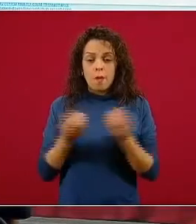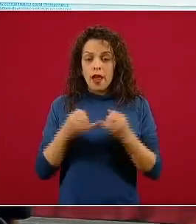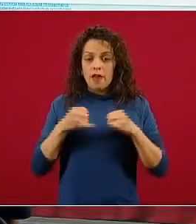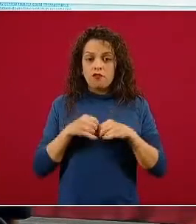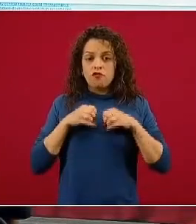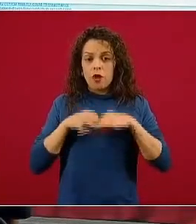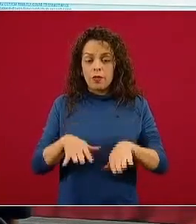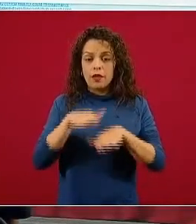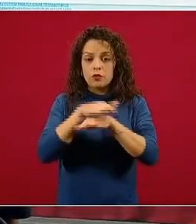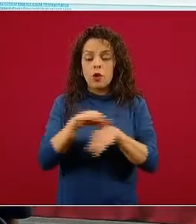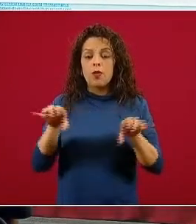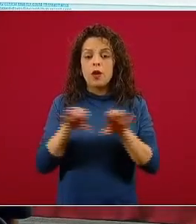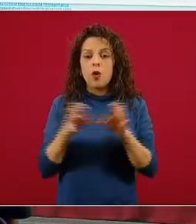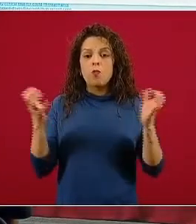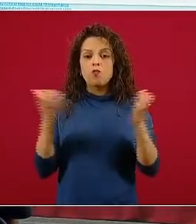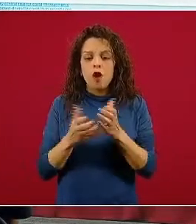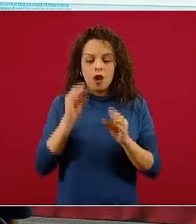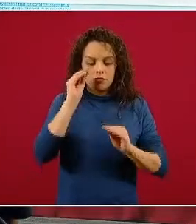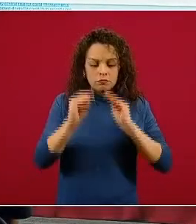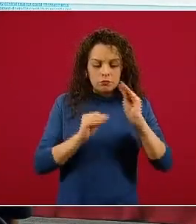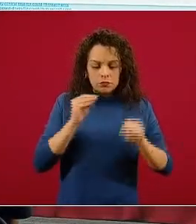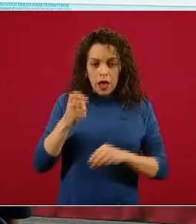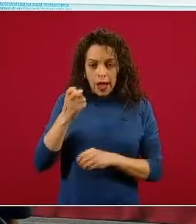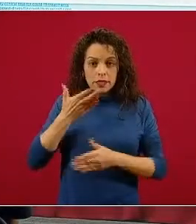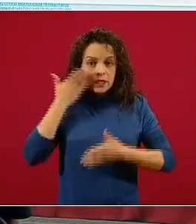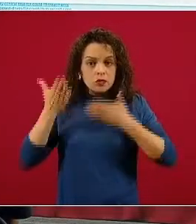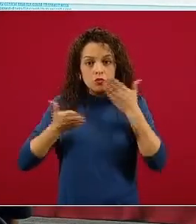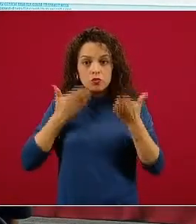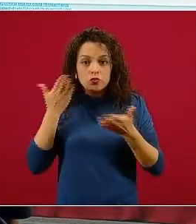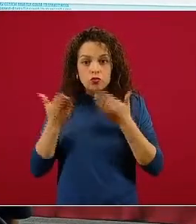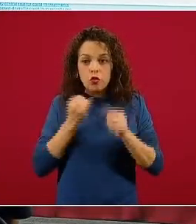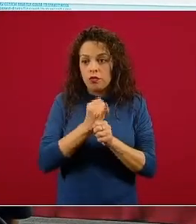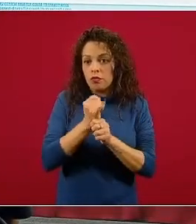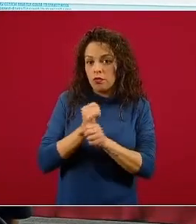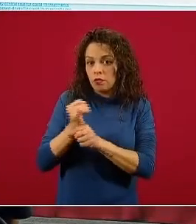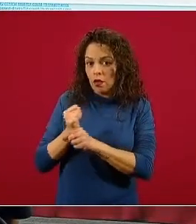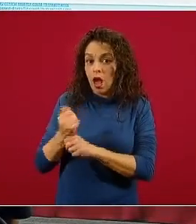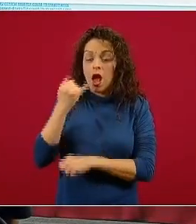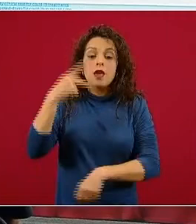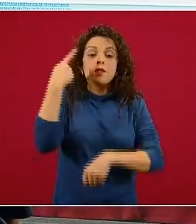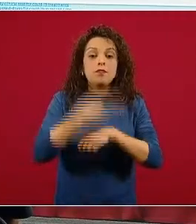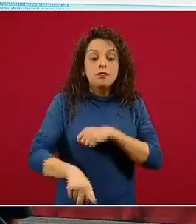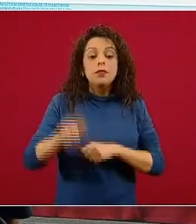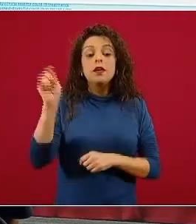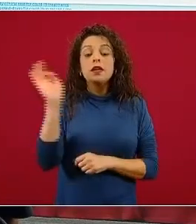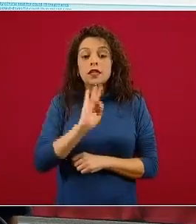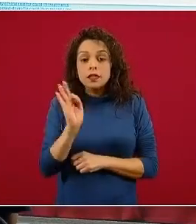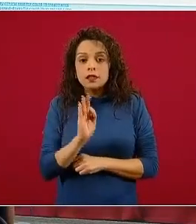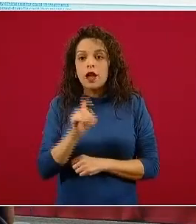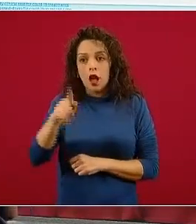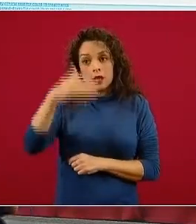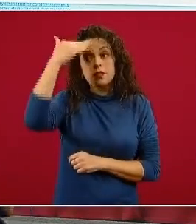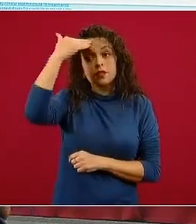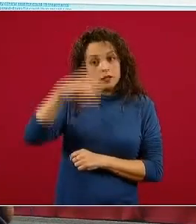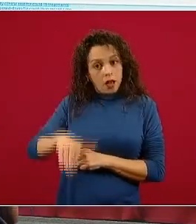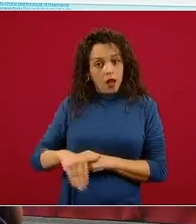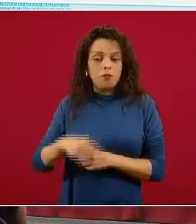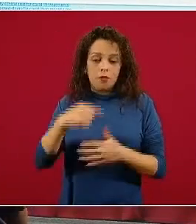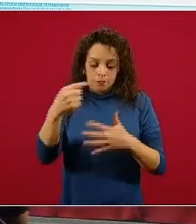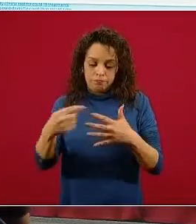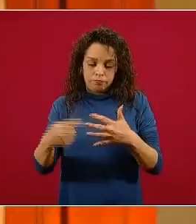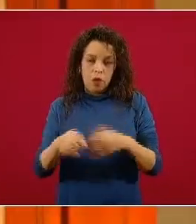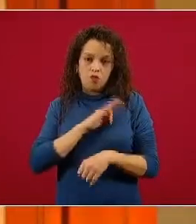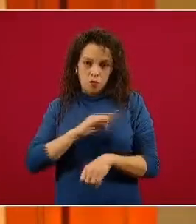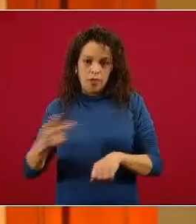del diseño del estudio, los riesgos que podrían enfrentar. Y asimismo, en todos los casos, en las 12 mil personas, se les brindó la